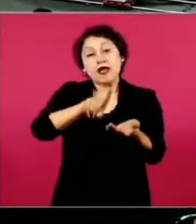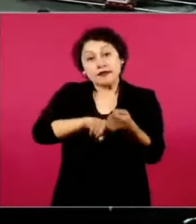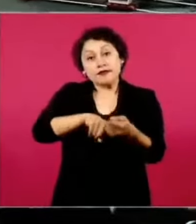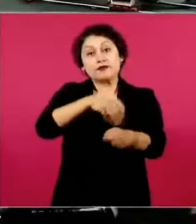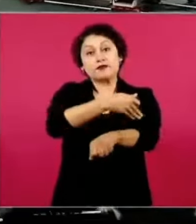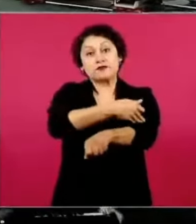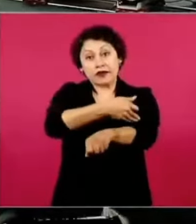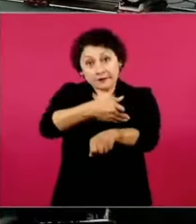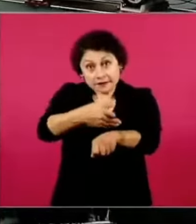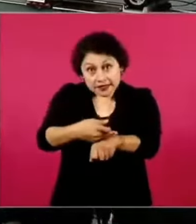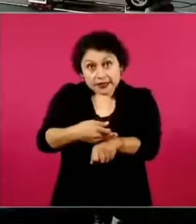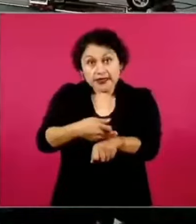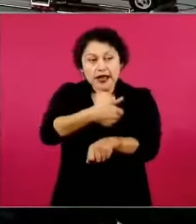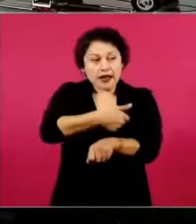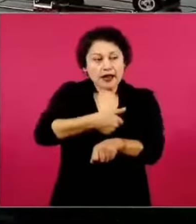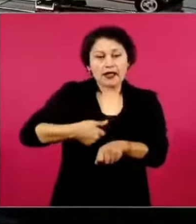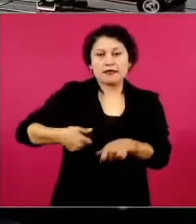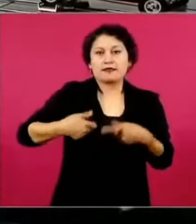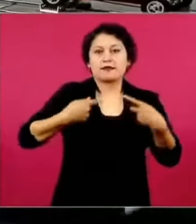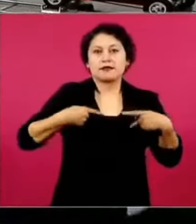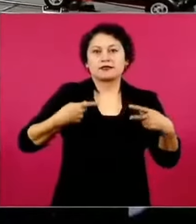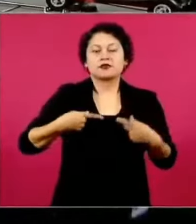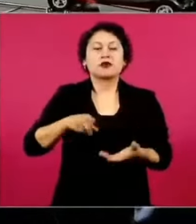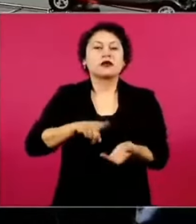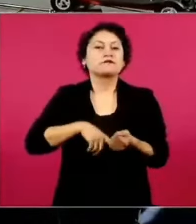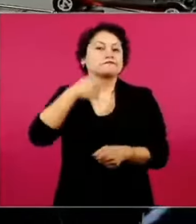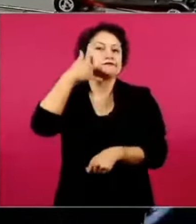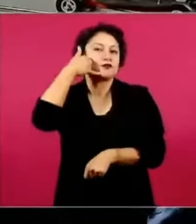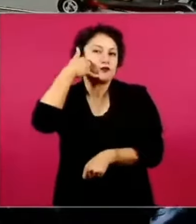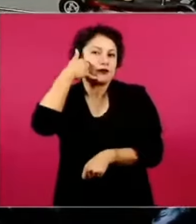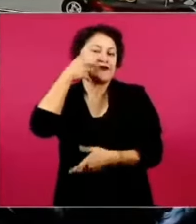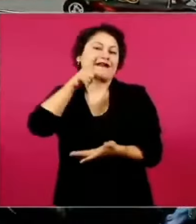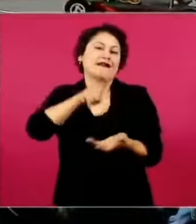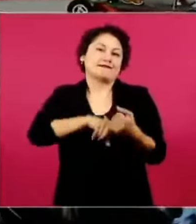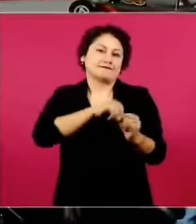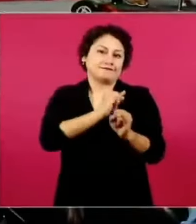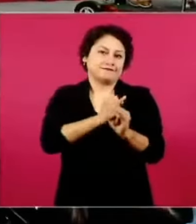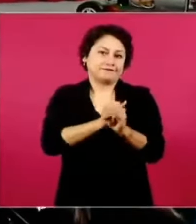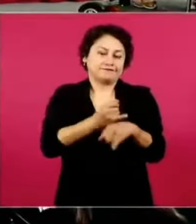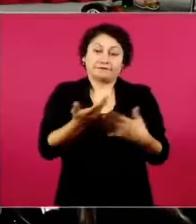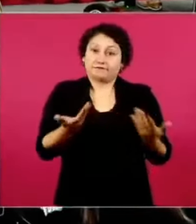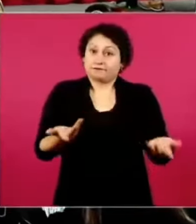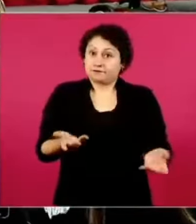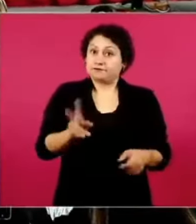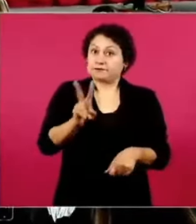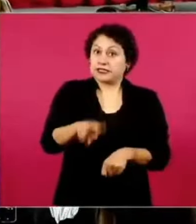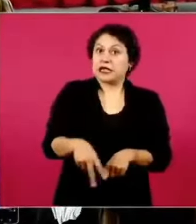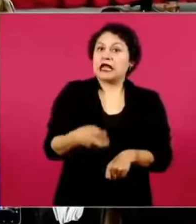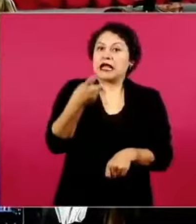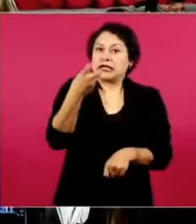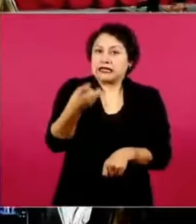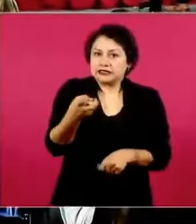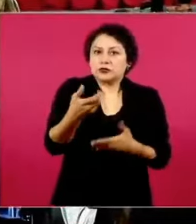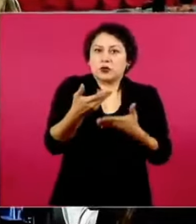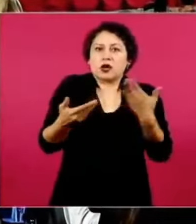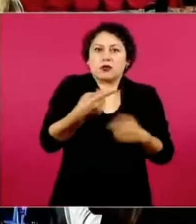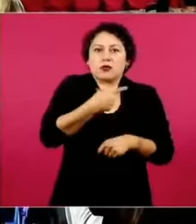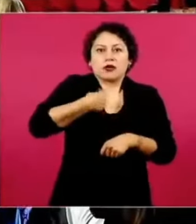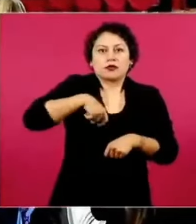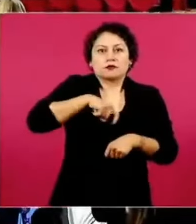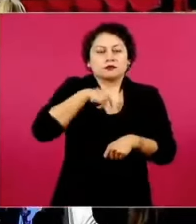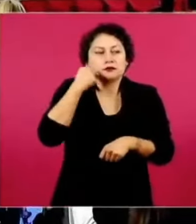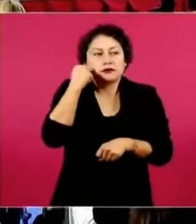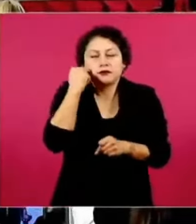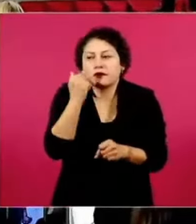Ese es el nivel de batalla, digamos, en el que nos encontramos hoy para poder comunicar